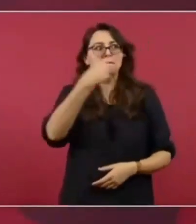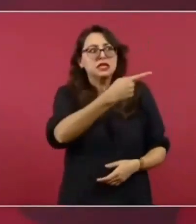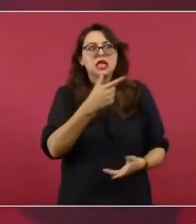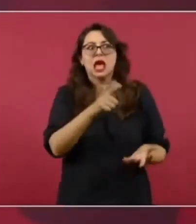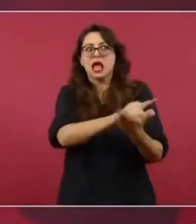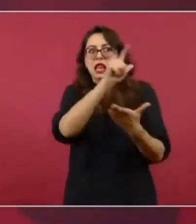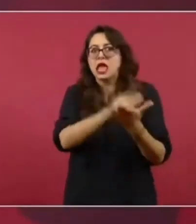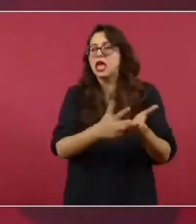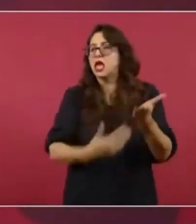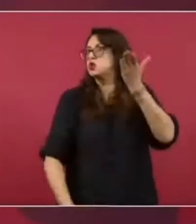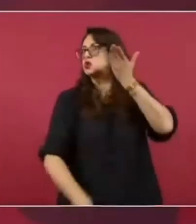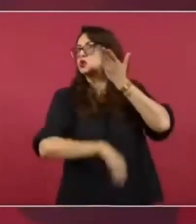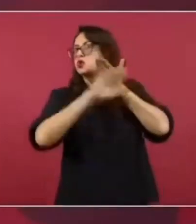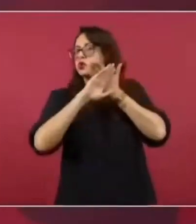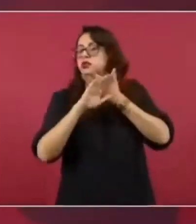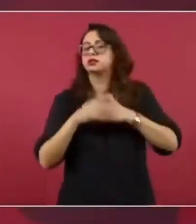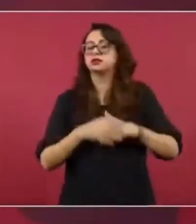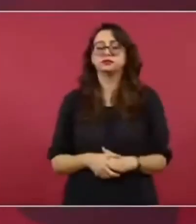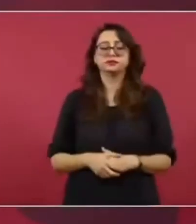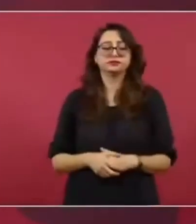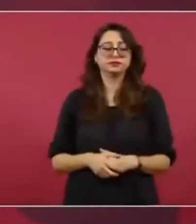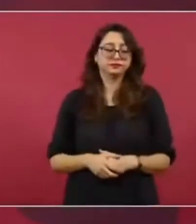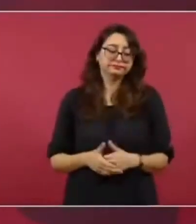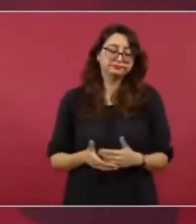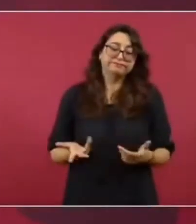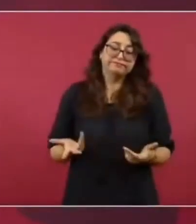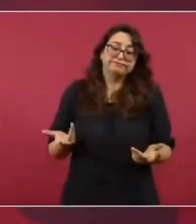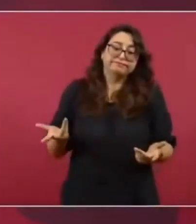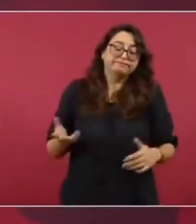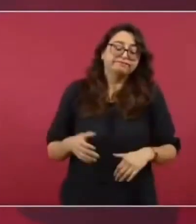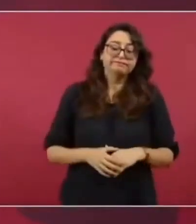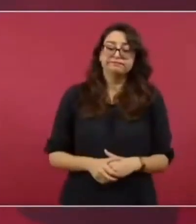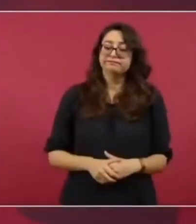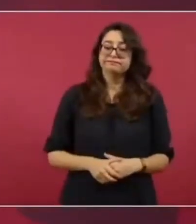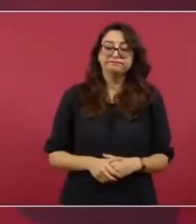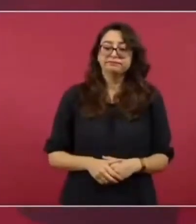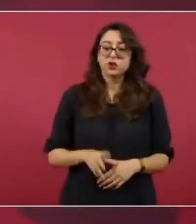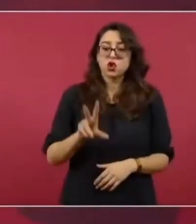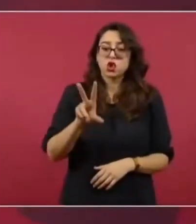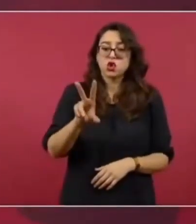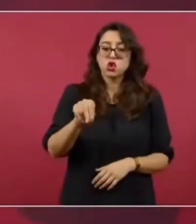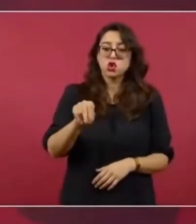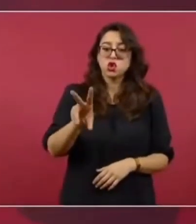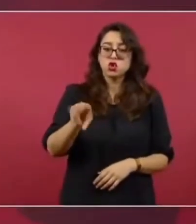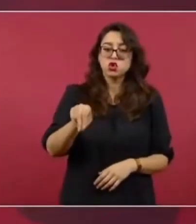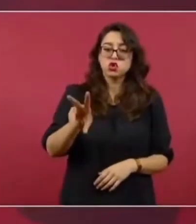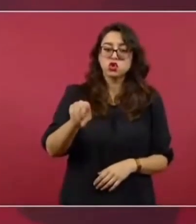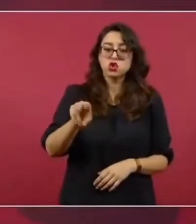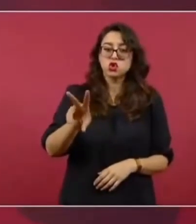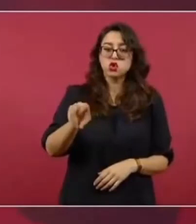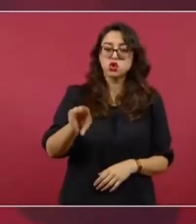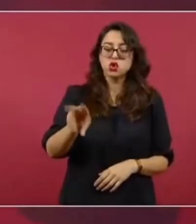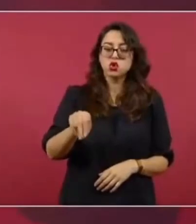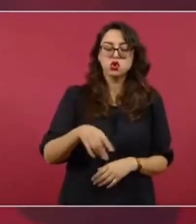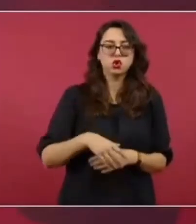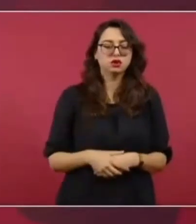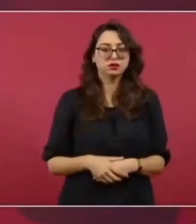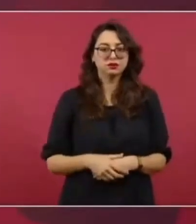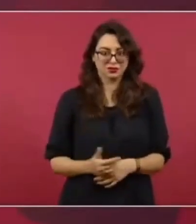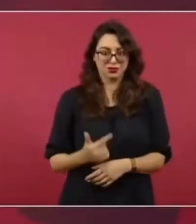y nosotros acudimos también muchas veces al Poder